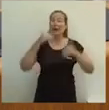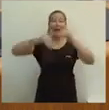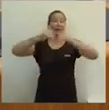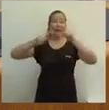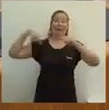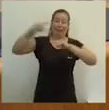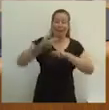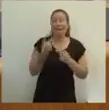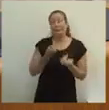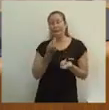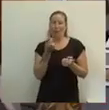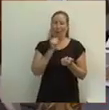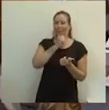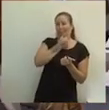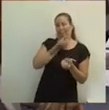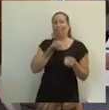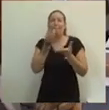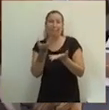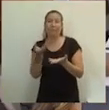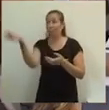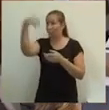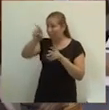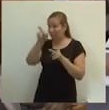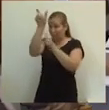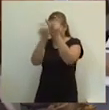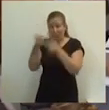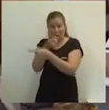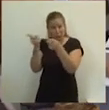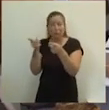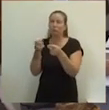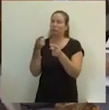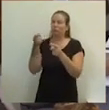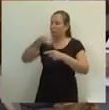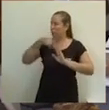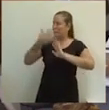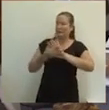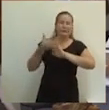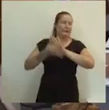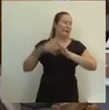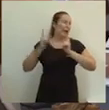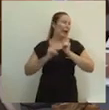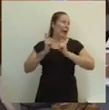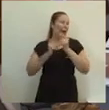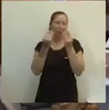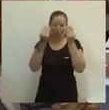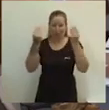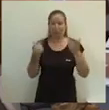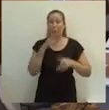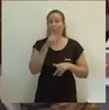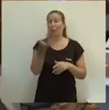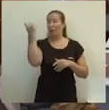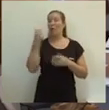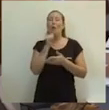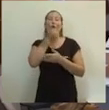confesarle que de usted esperábamos mucho. En el recuerdo muy cercano tengo su conferencia en el diario Información del mes de